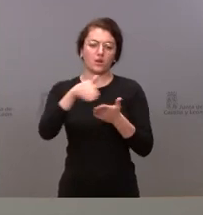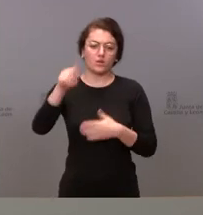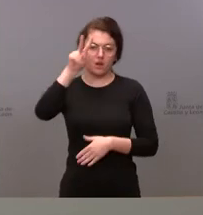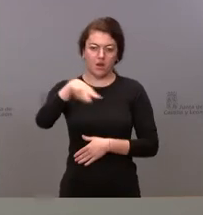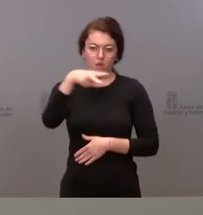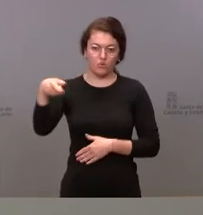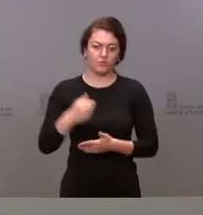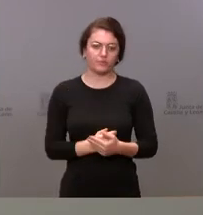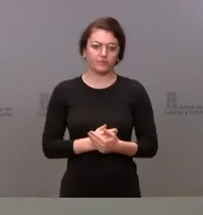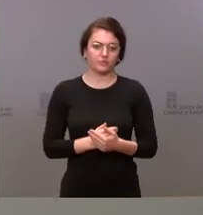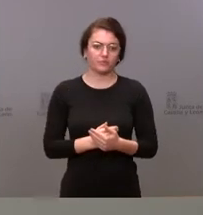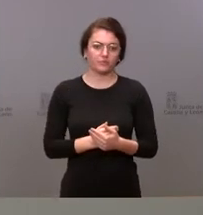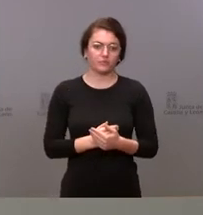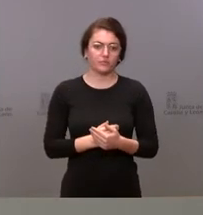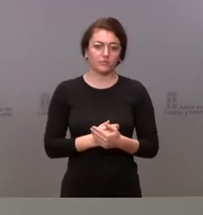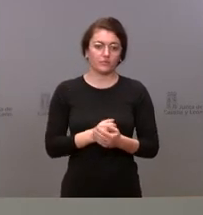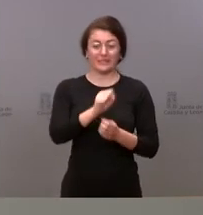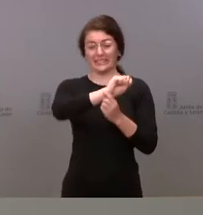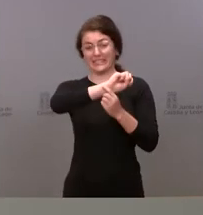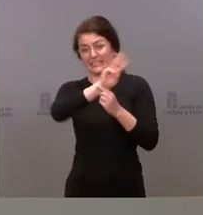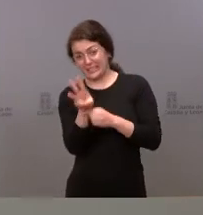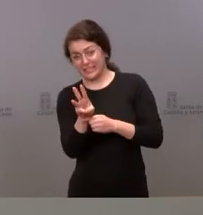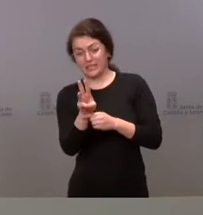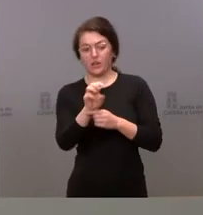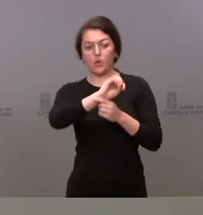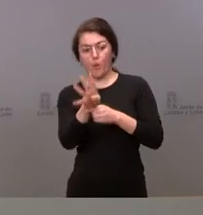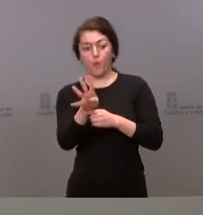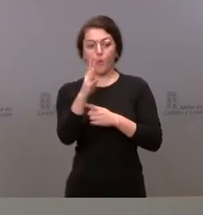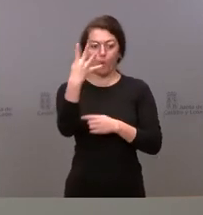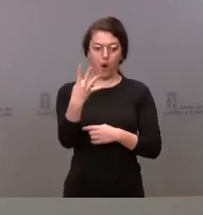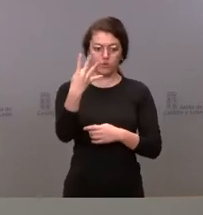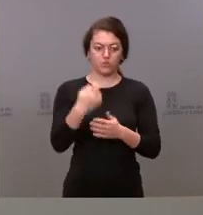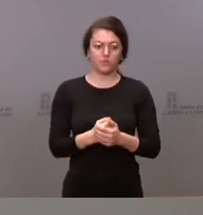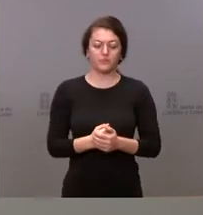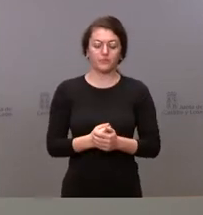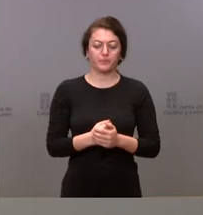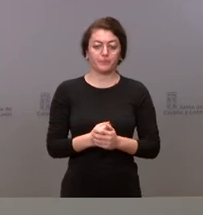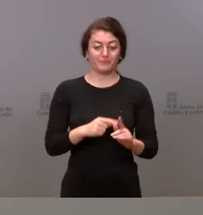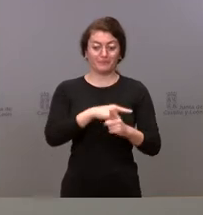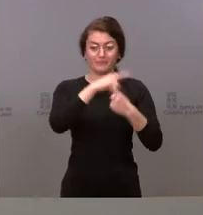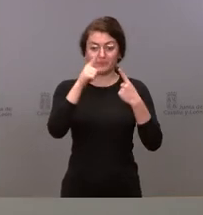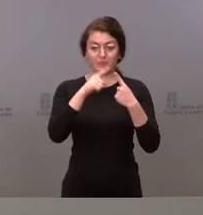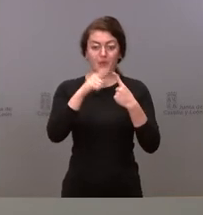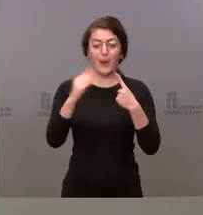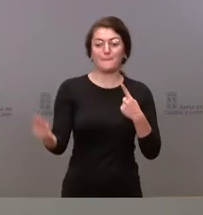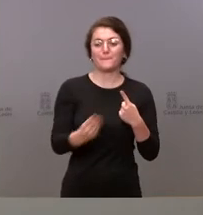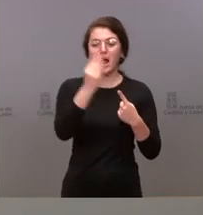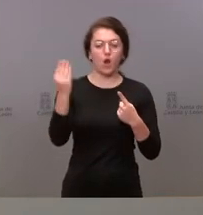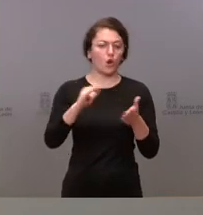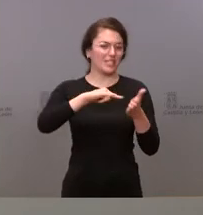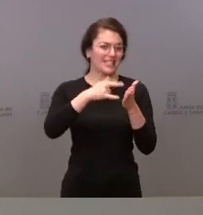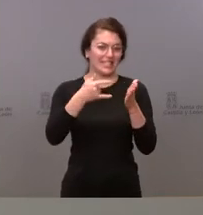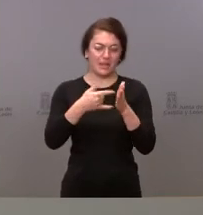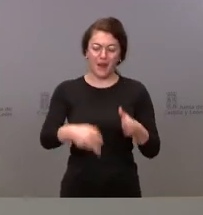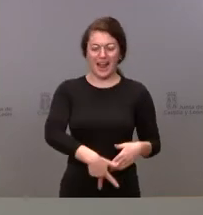cuatro ejes fundamentales. Por un lado, la mejora general del sistema, incidir sobre todo